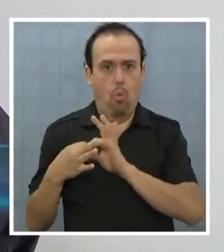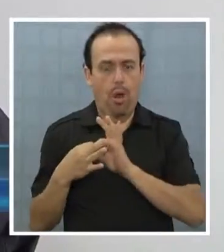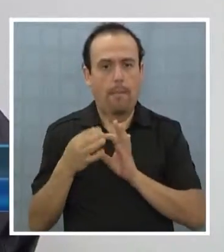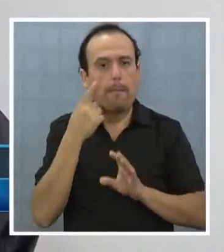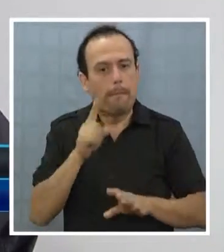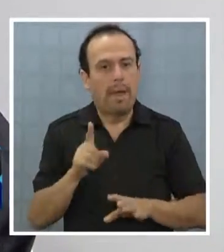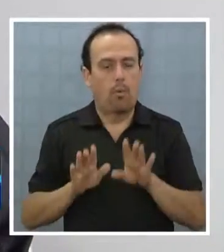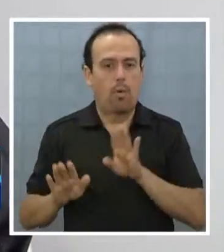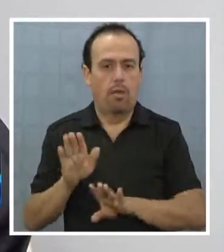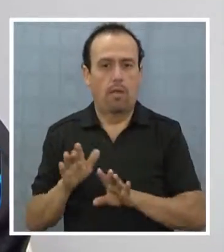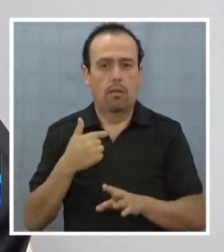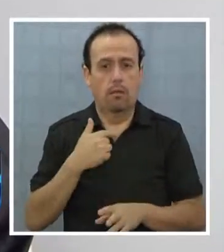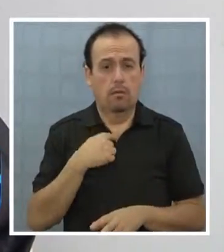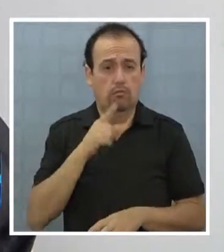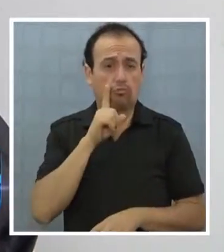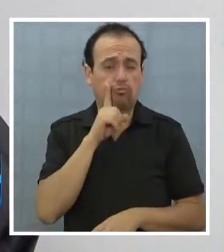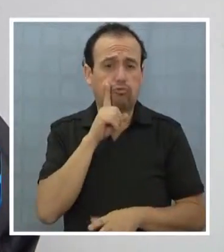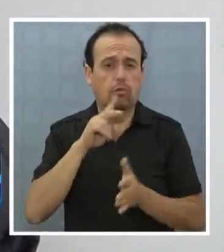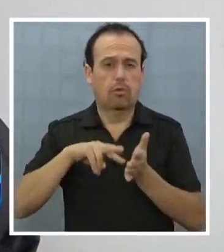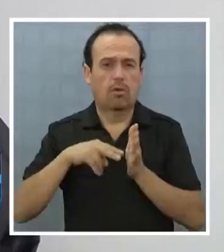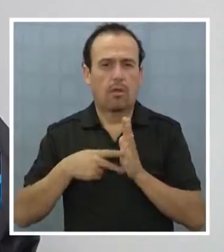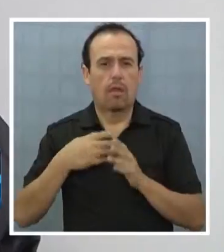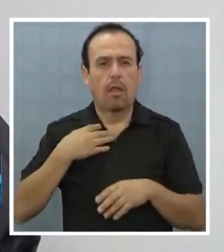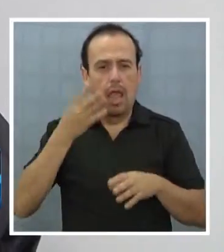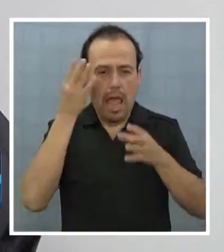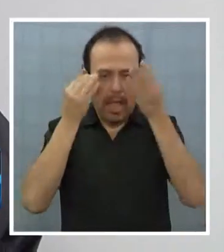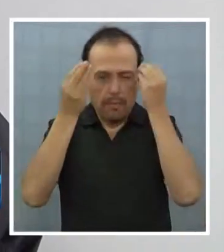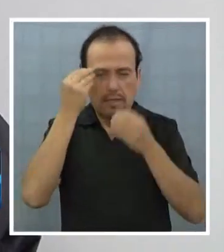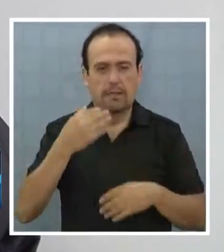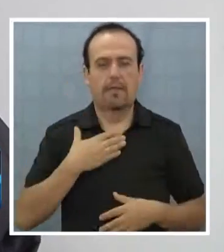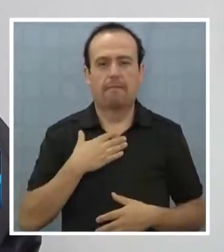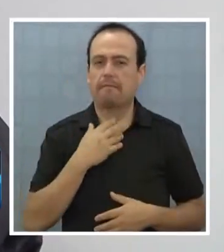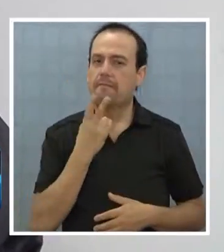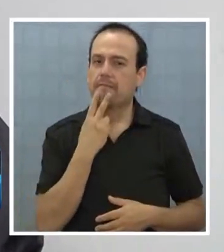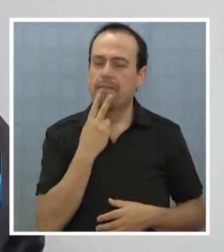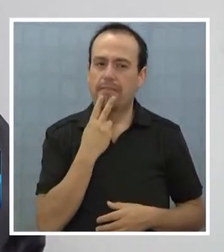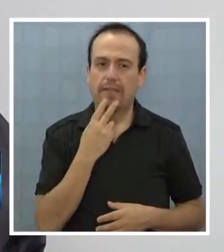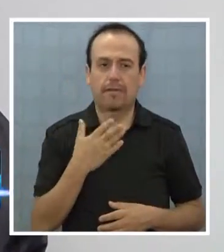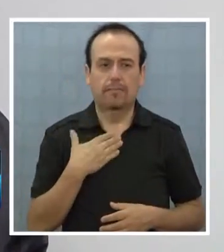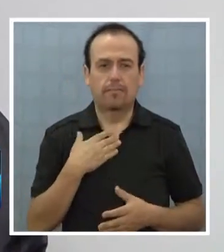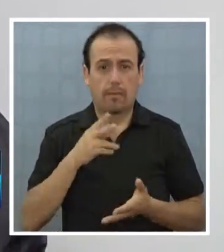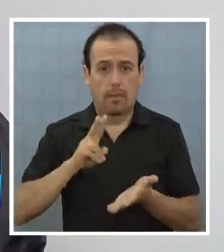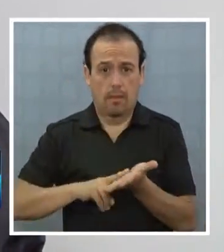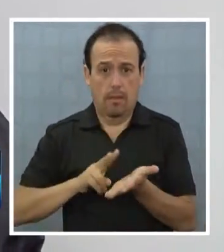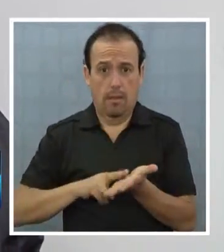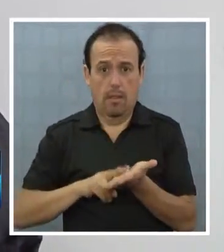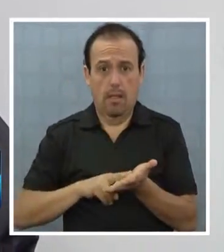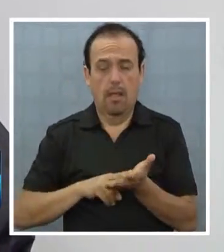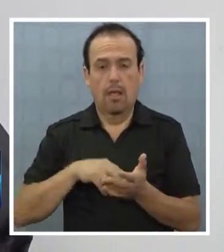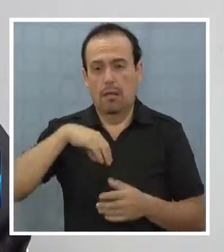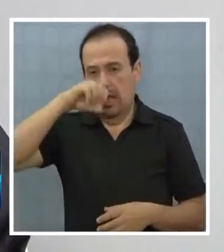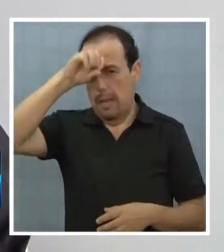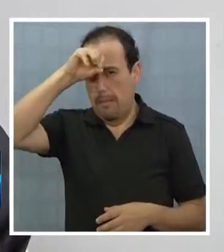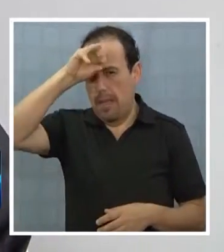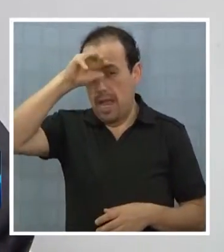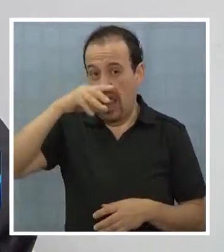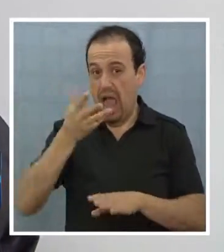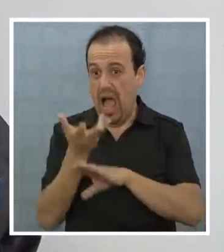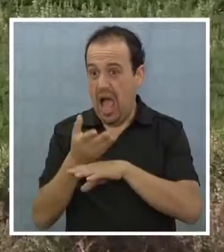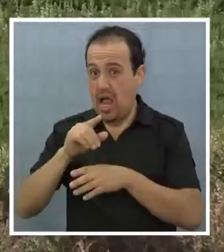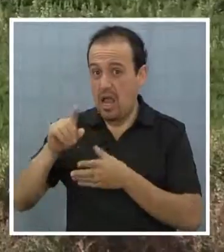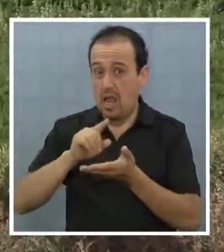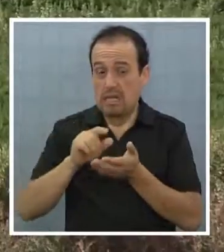Nosotros tenemos problemas vividos, experiencias vividas, que verdaderamente donde hay mina mueren los pueblos